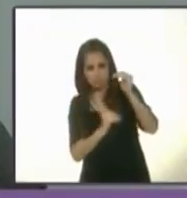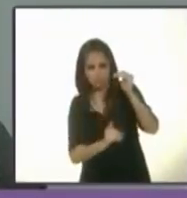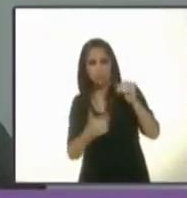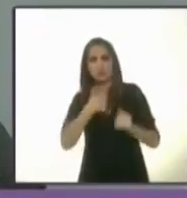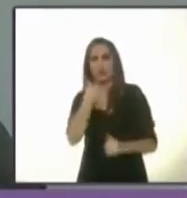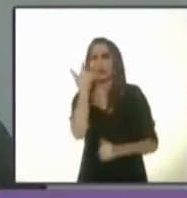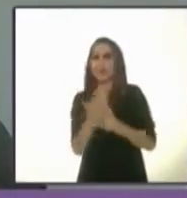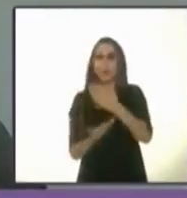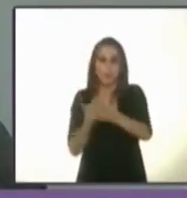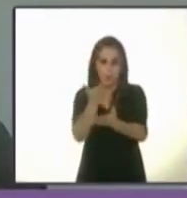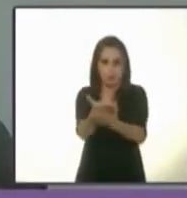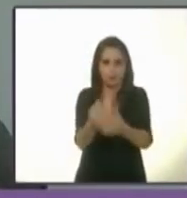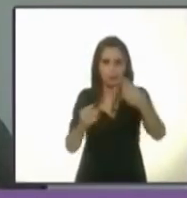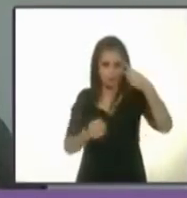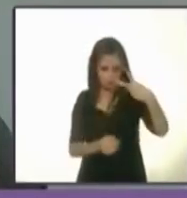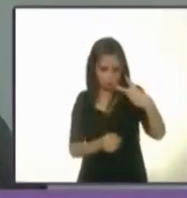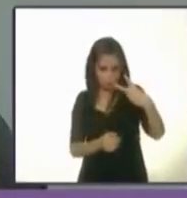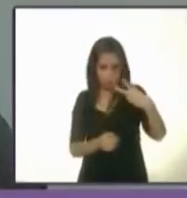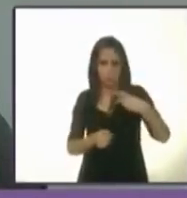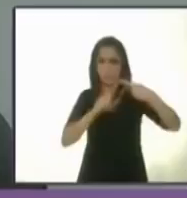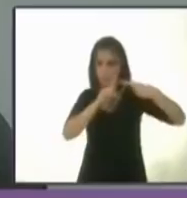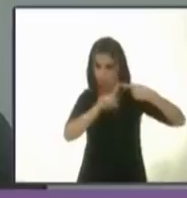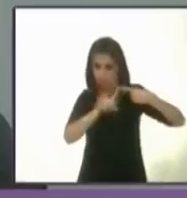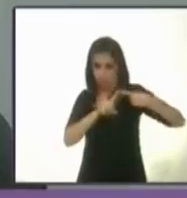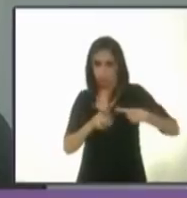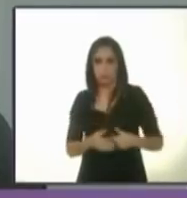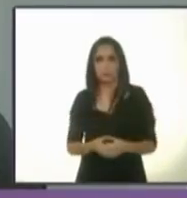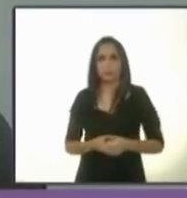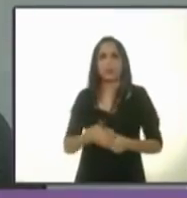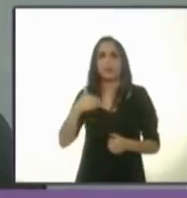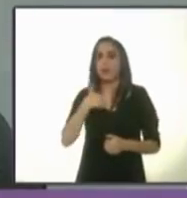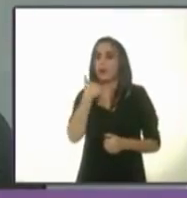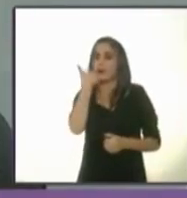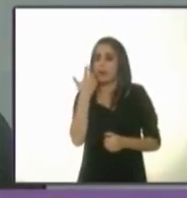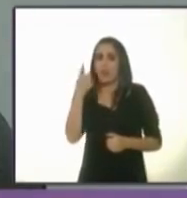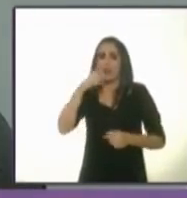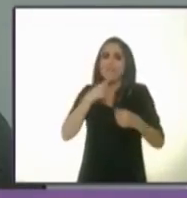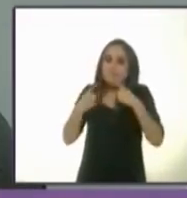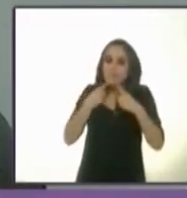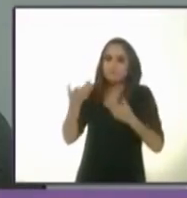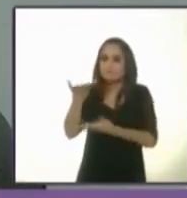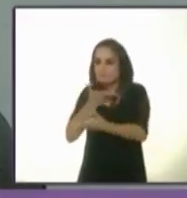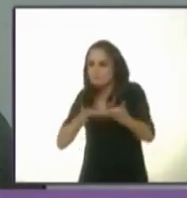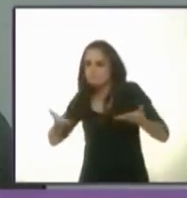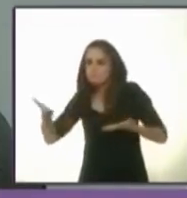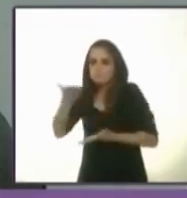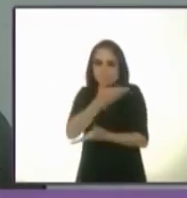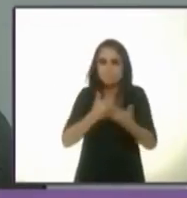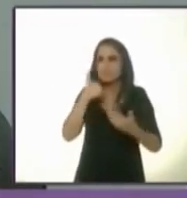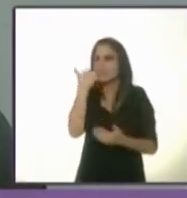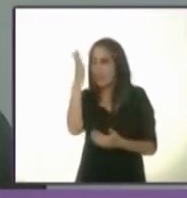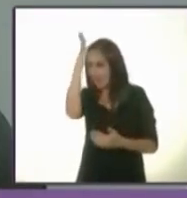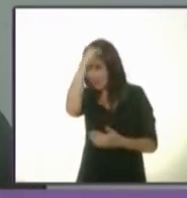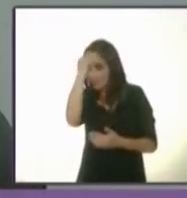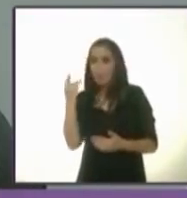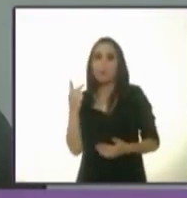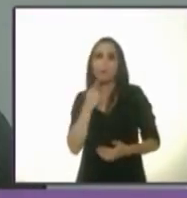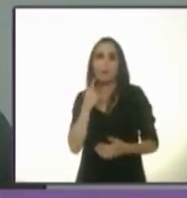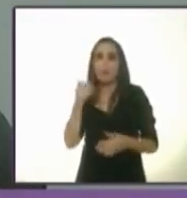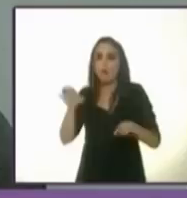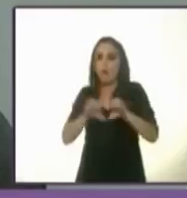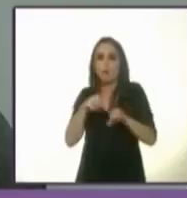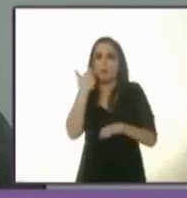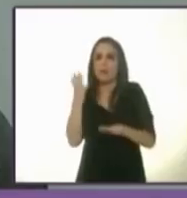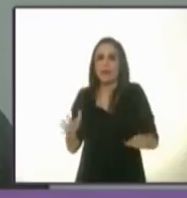una propuesta, dos propuestas. Uno, integrar mediante el diálogo plural un acuerdo político de transición